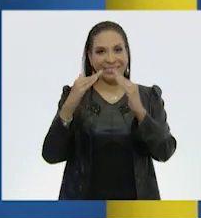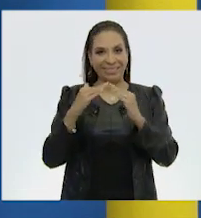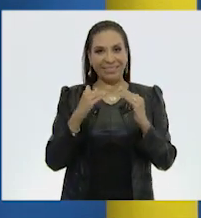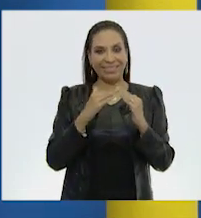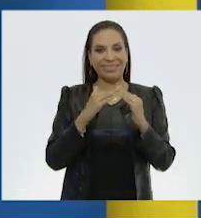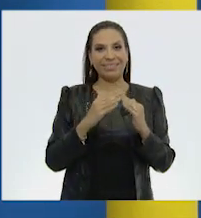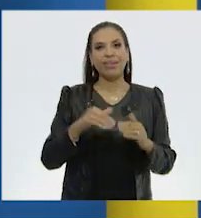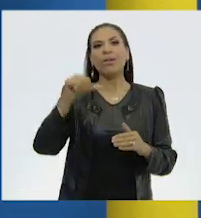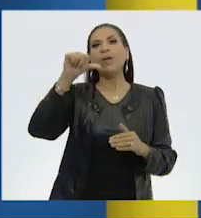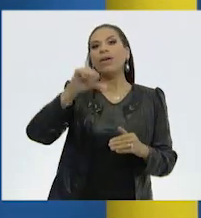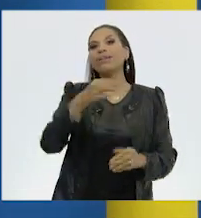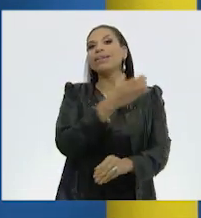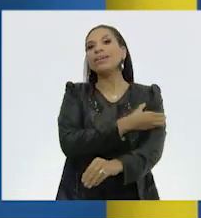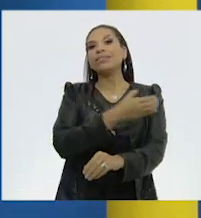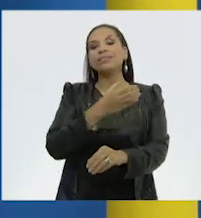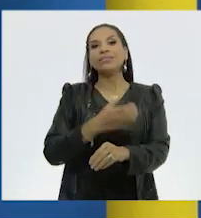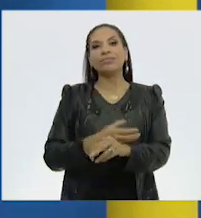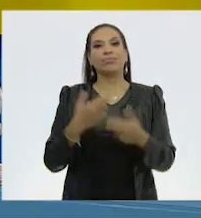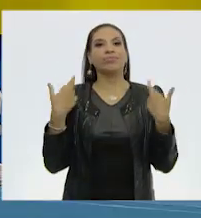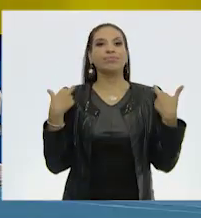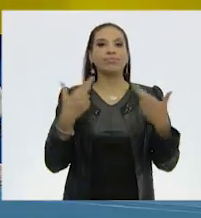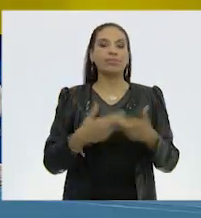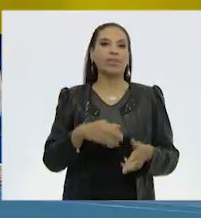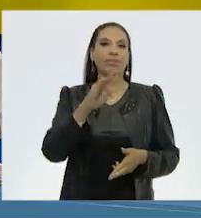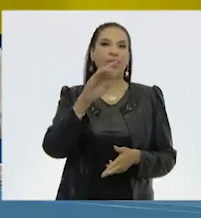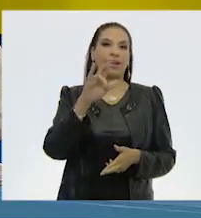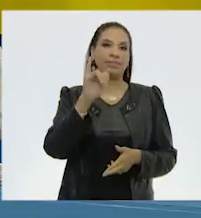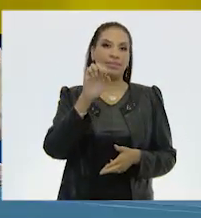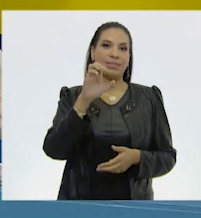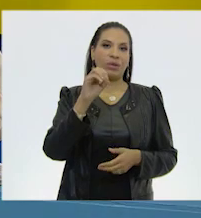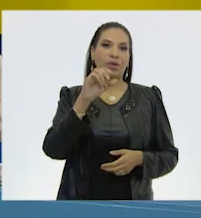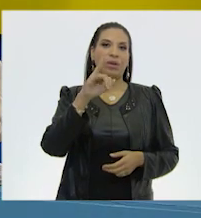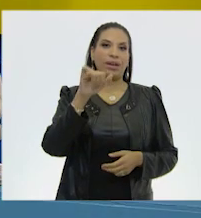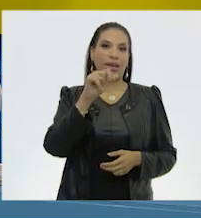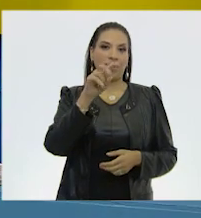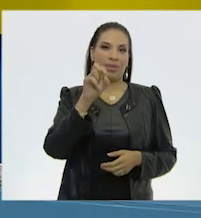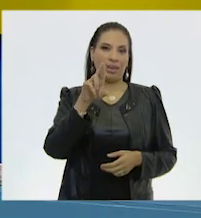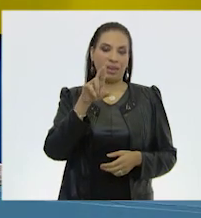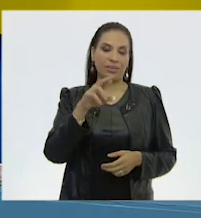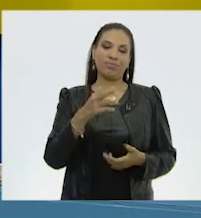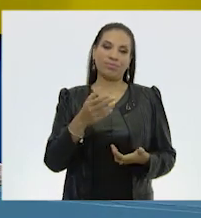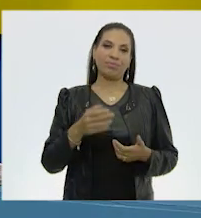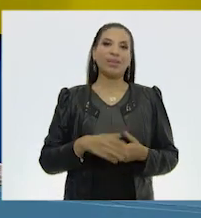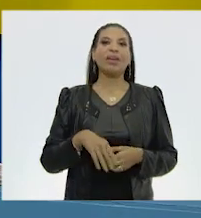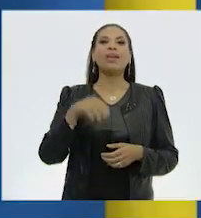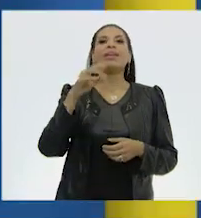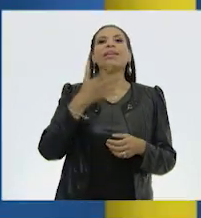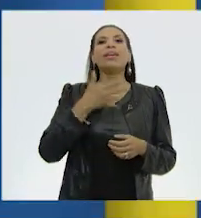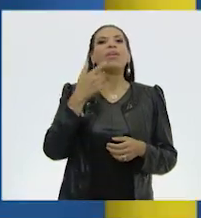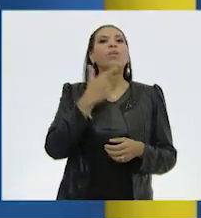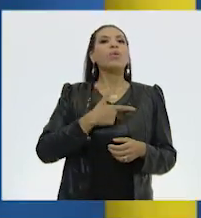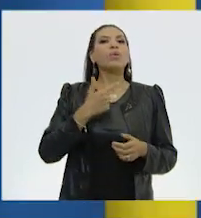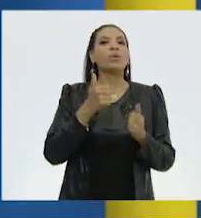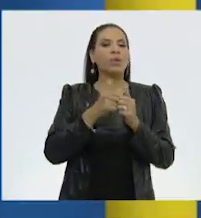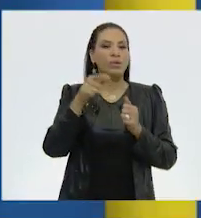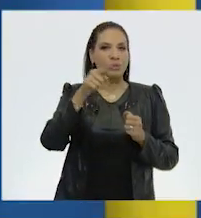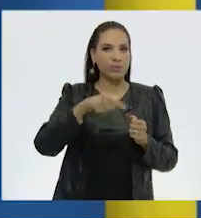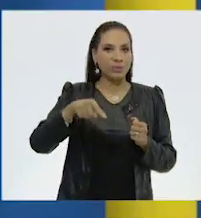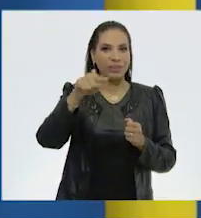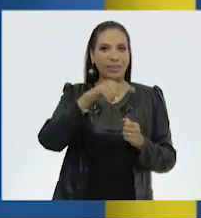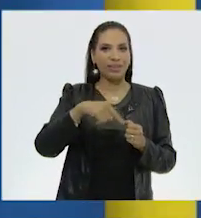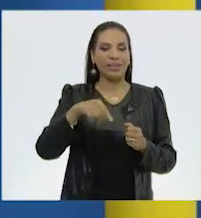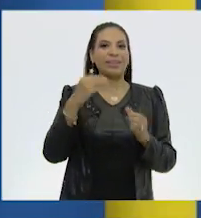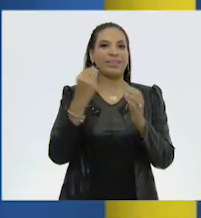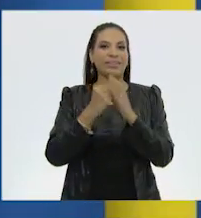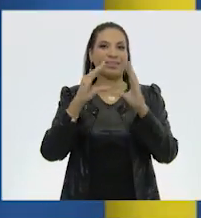hogares. Hoy nos acompaña el maestro Francisco Javier Olivares Sánchez y vamos a tener el gusto de estar con ustedes